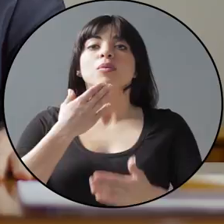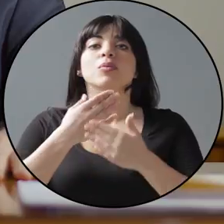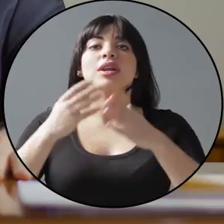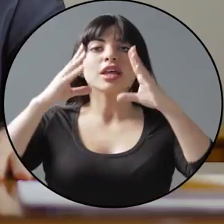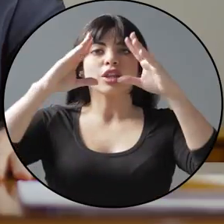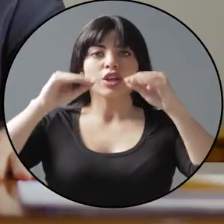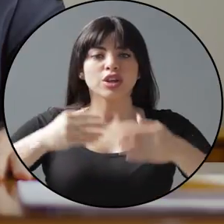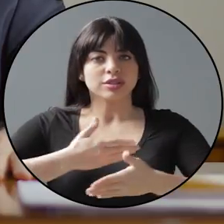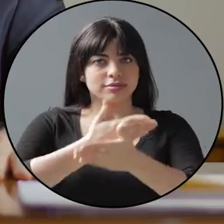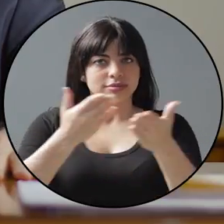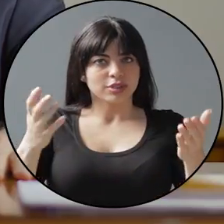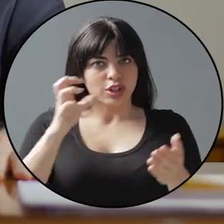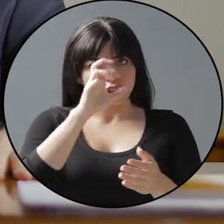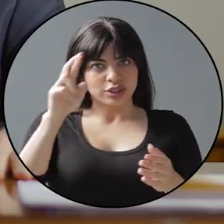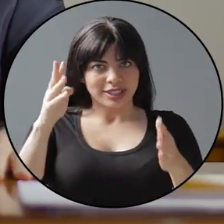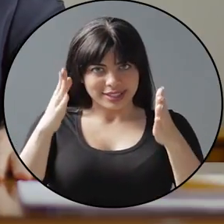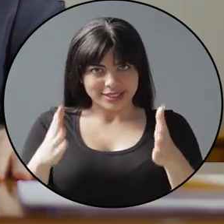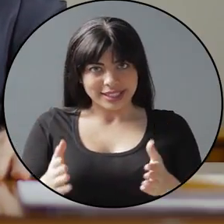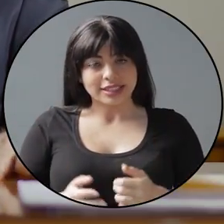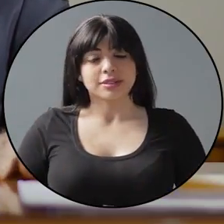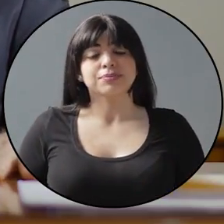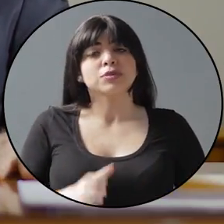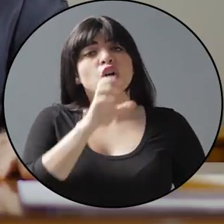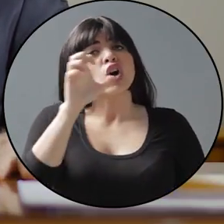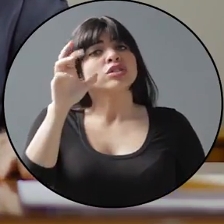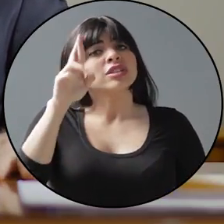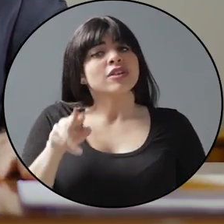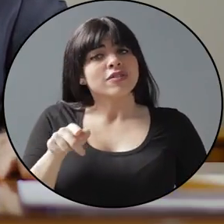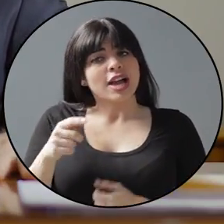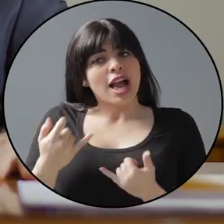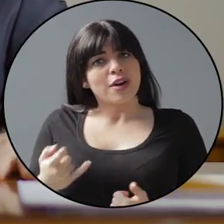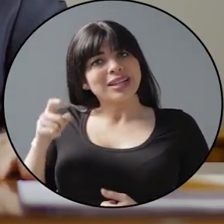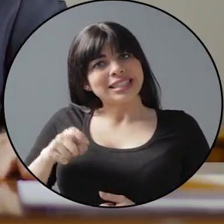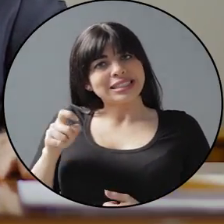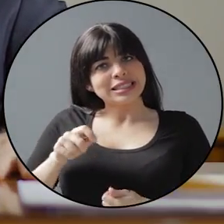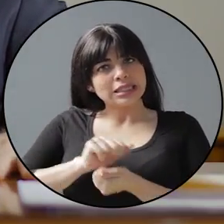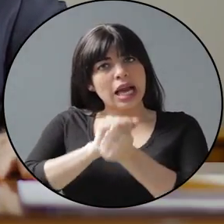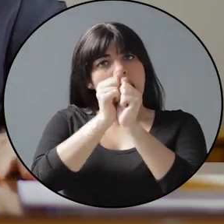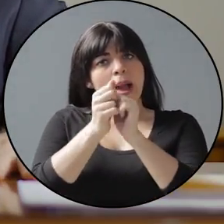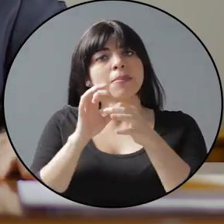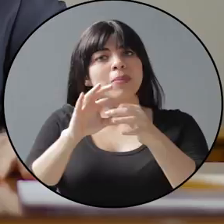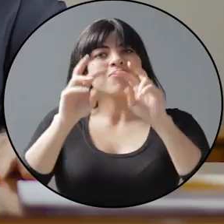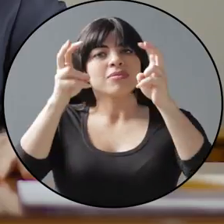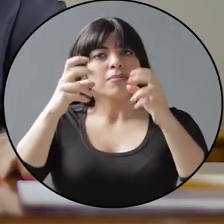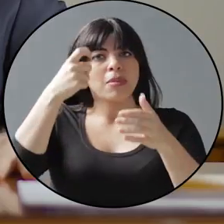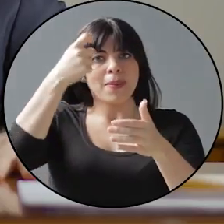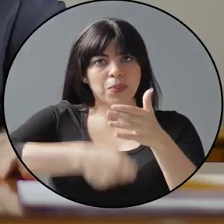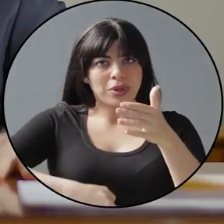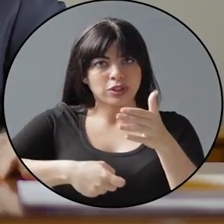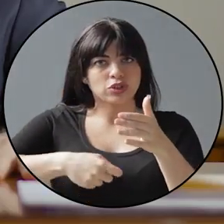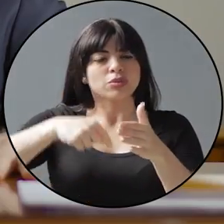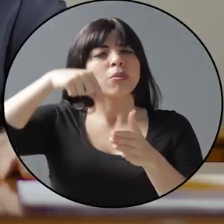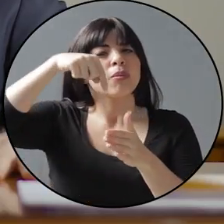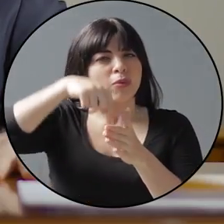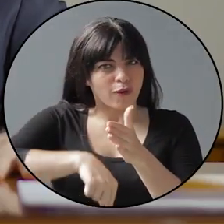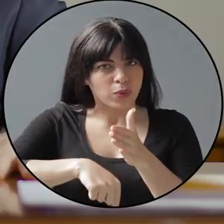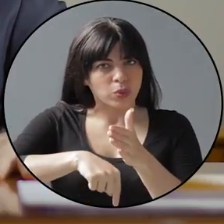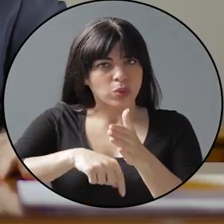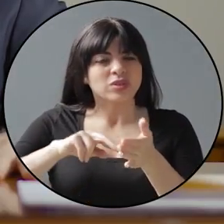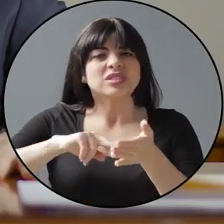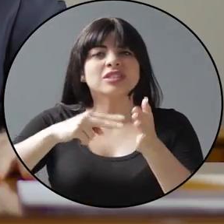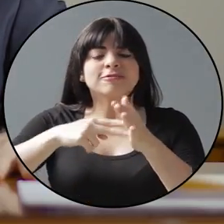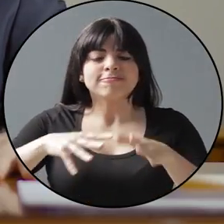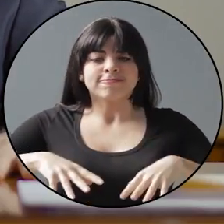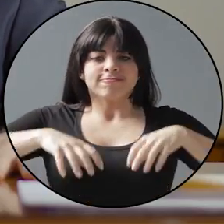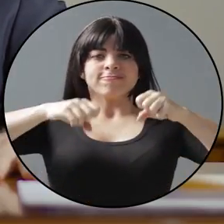Costa Buenas noches costarricenses. Costa Rica requiere una reforma fiscal profunda, esto